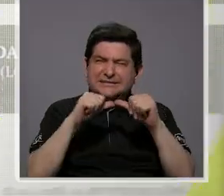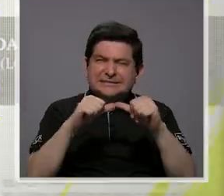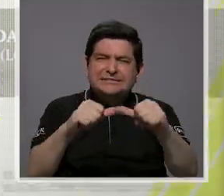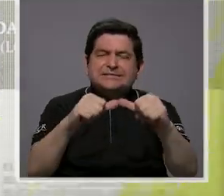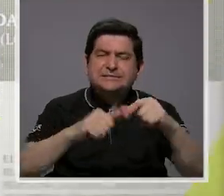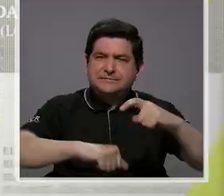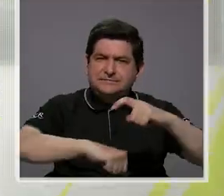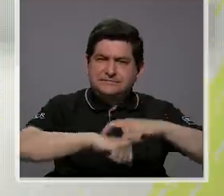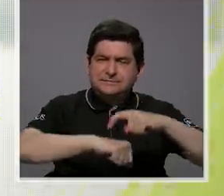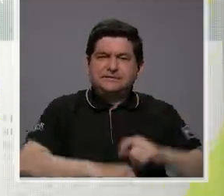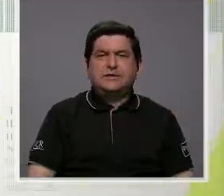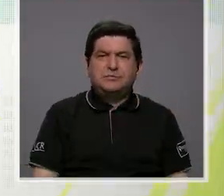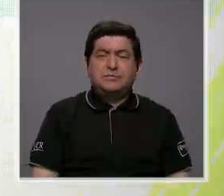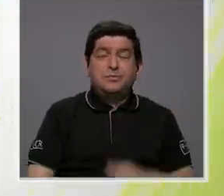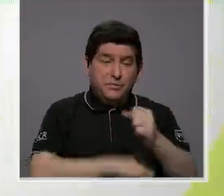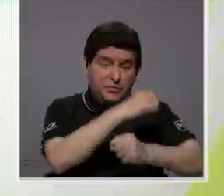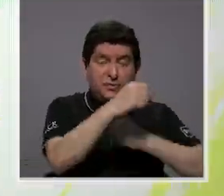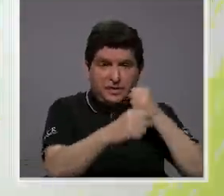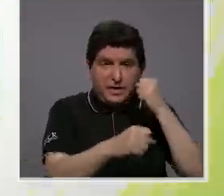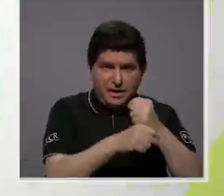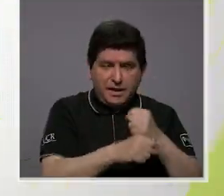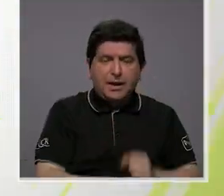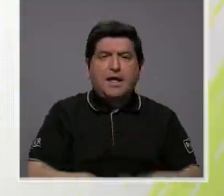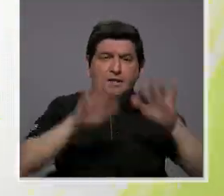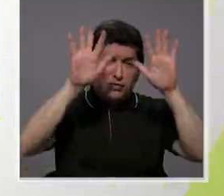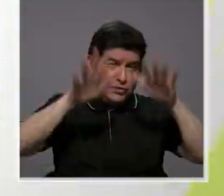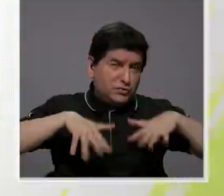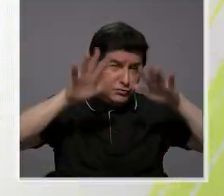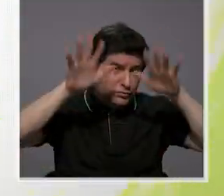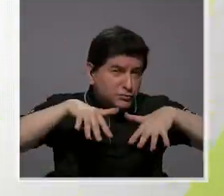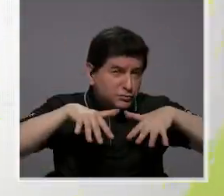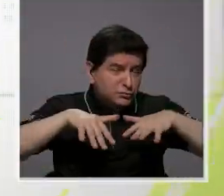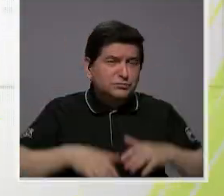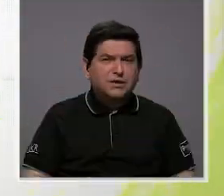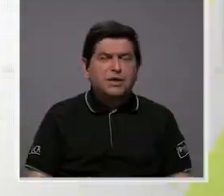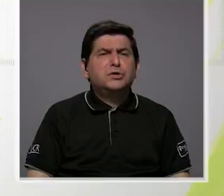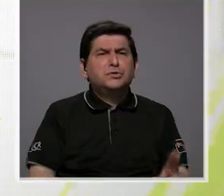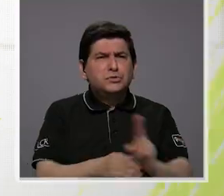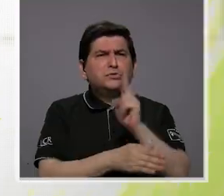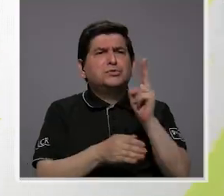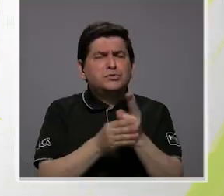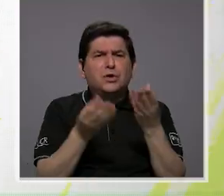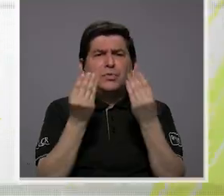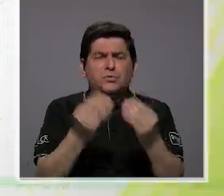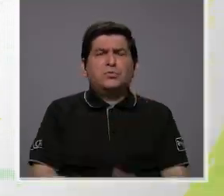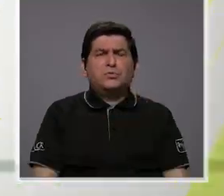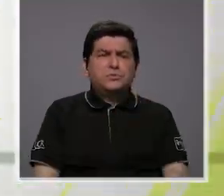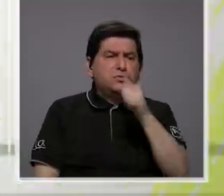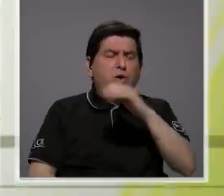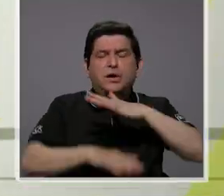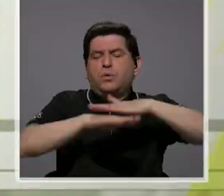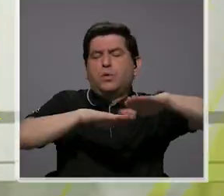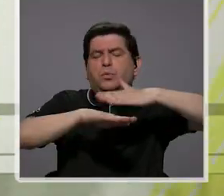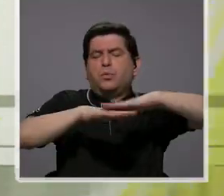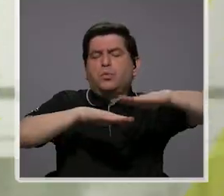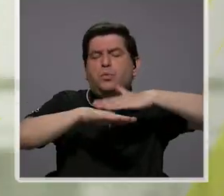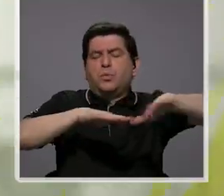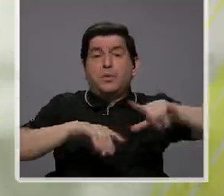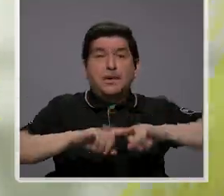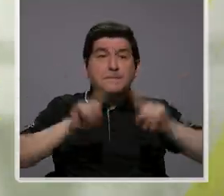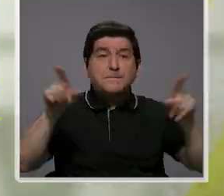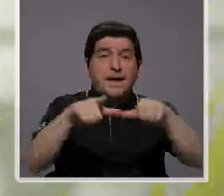continua en el tiempo, en el año hidrológico, se ha usado mucho lo que es el agua superficial.